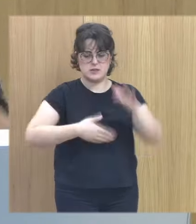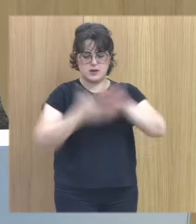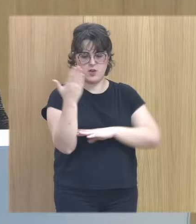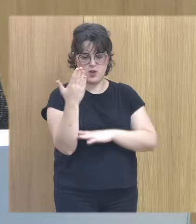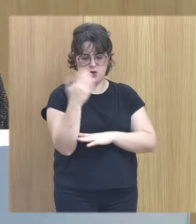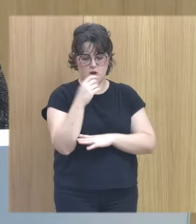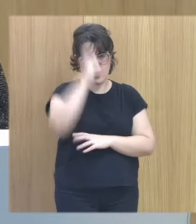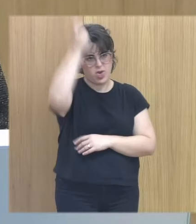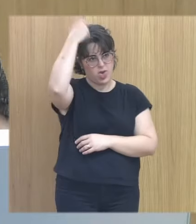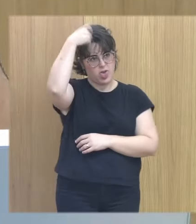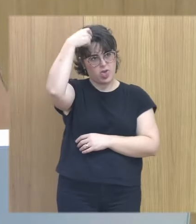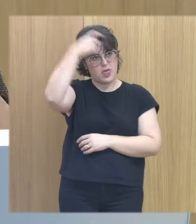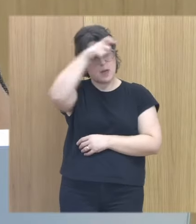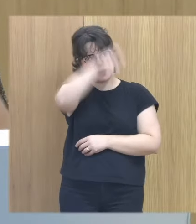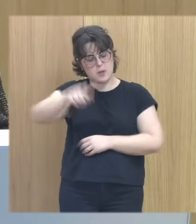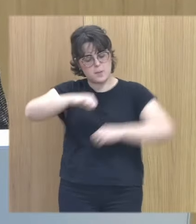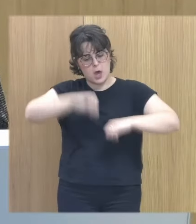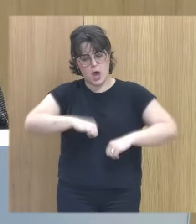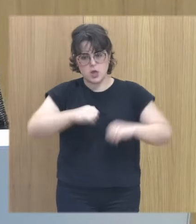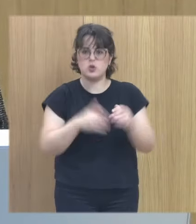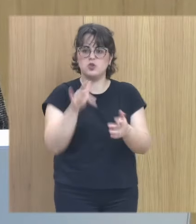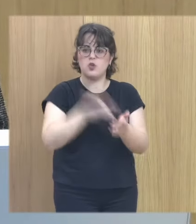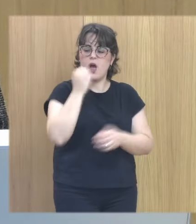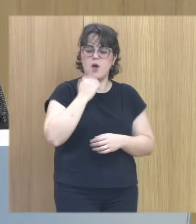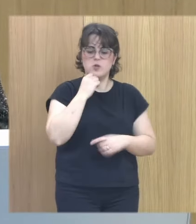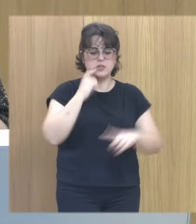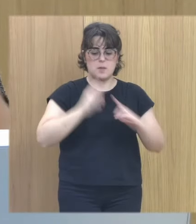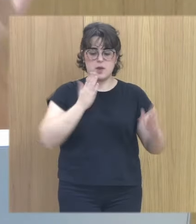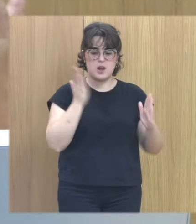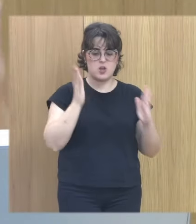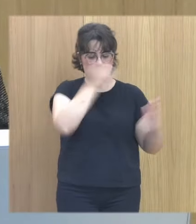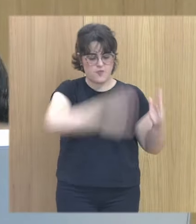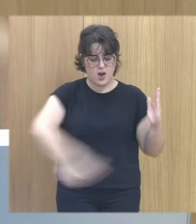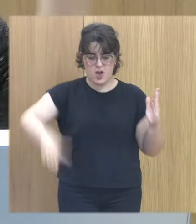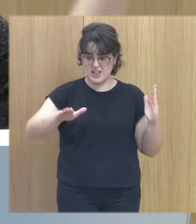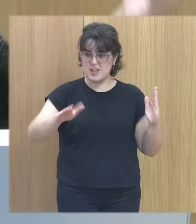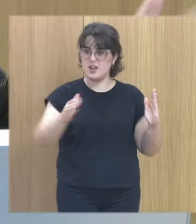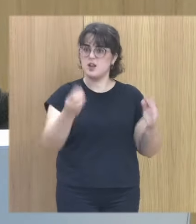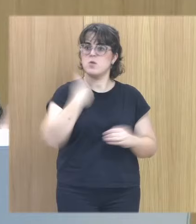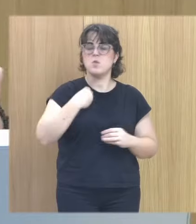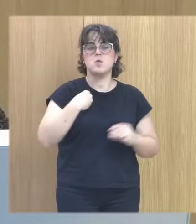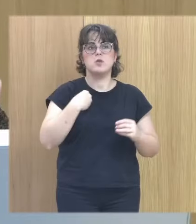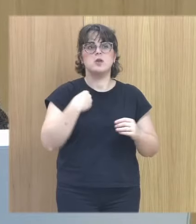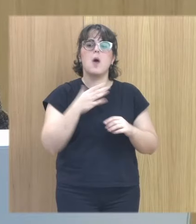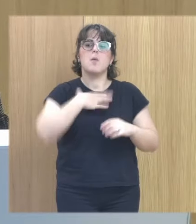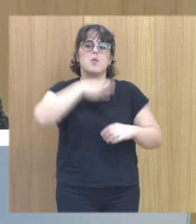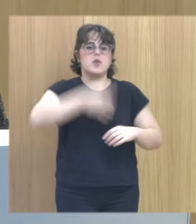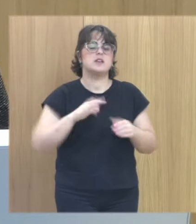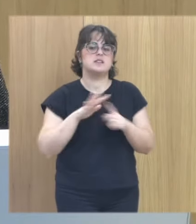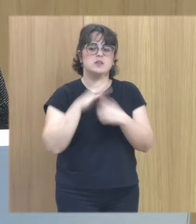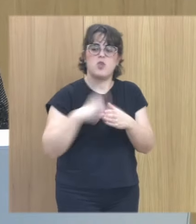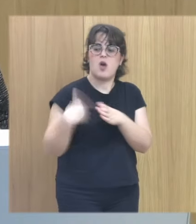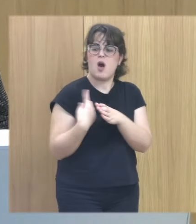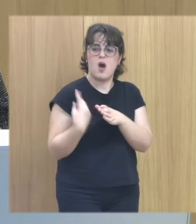preconcepción de que las personas adultas que fueron víctimas de abuso sexual en la infancia nos los vamos a encontrar en situaciones de aislamiento social extremo porque no